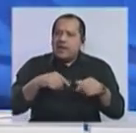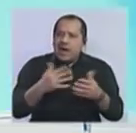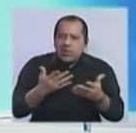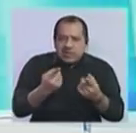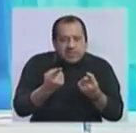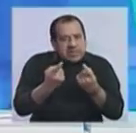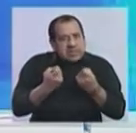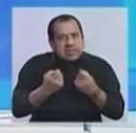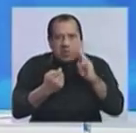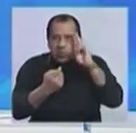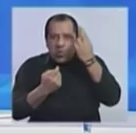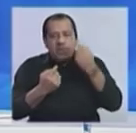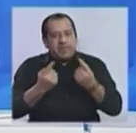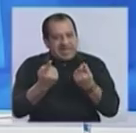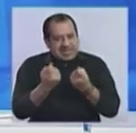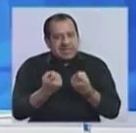¿El Uruguay necesita